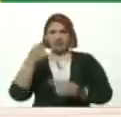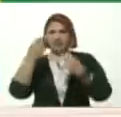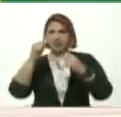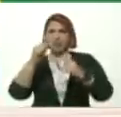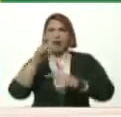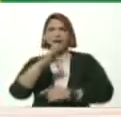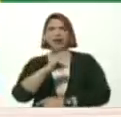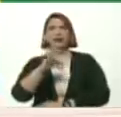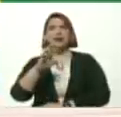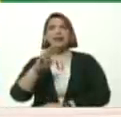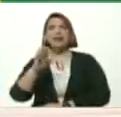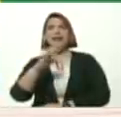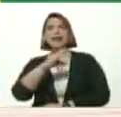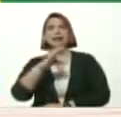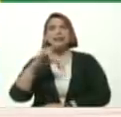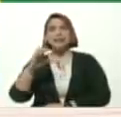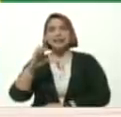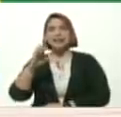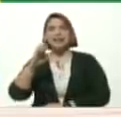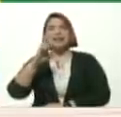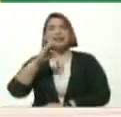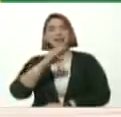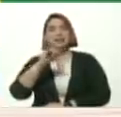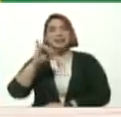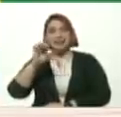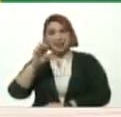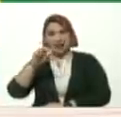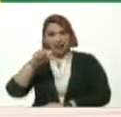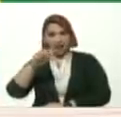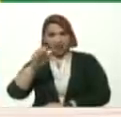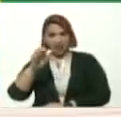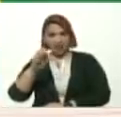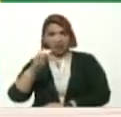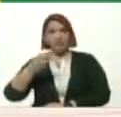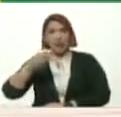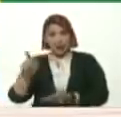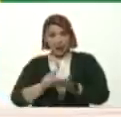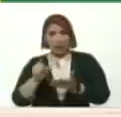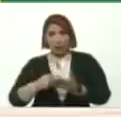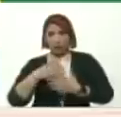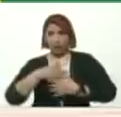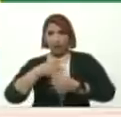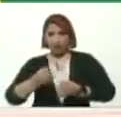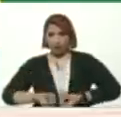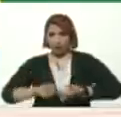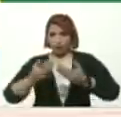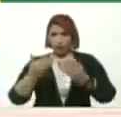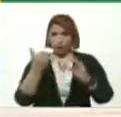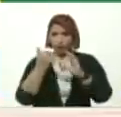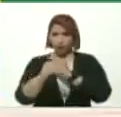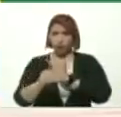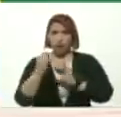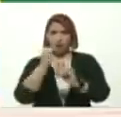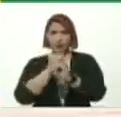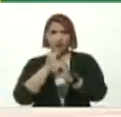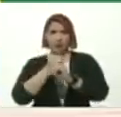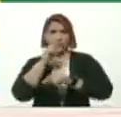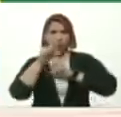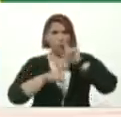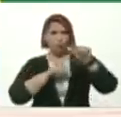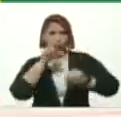Bueno Seguimos aquí Este libro Es muy interesante Se los voy a regalar En mis redes sociales Pendientes En Twitter